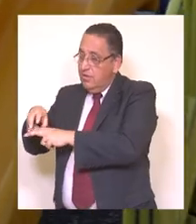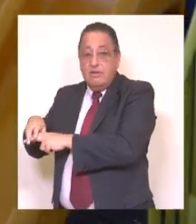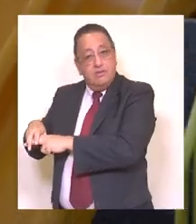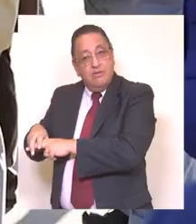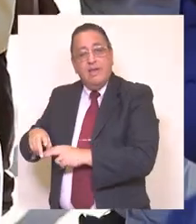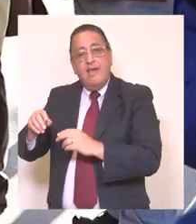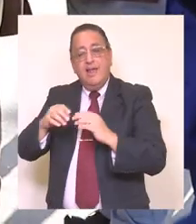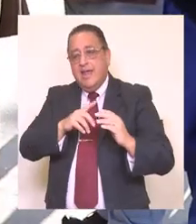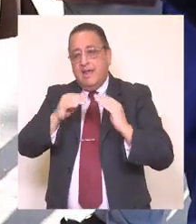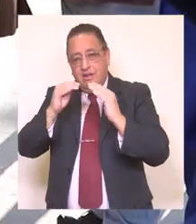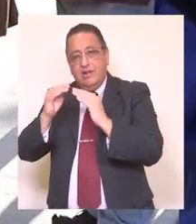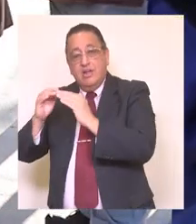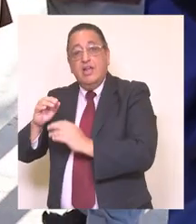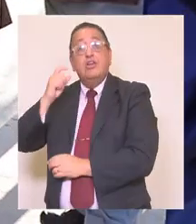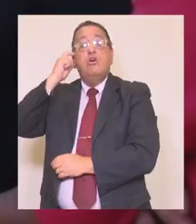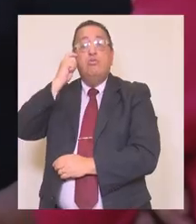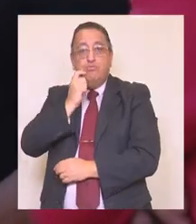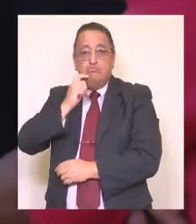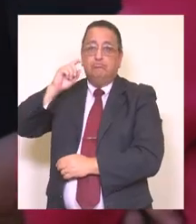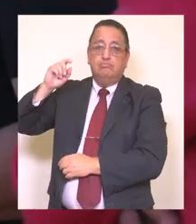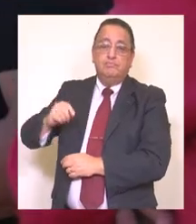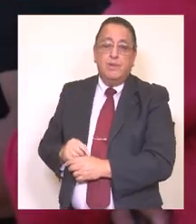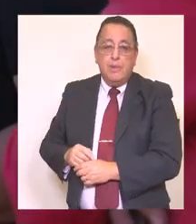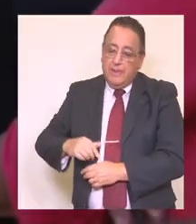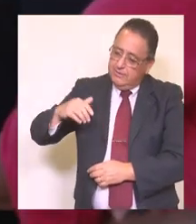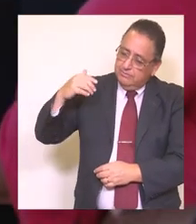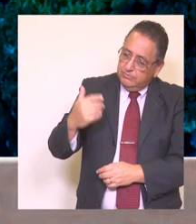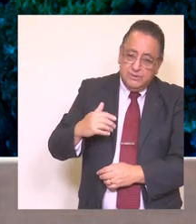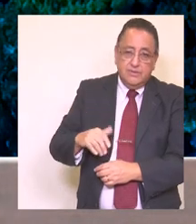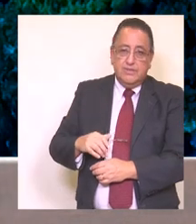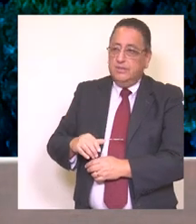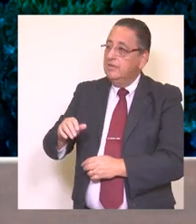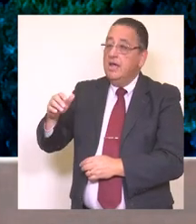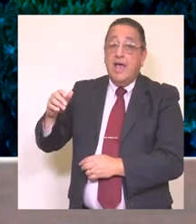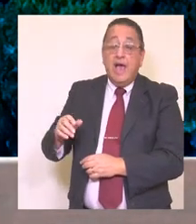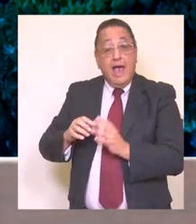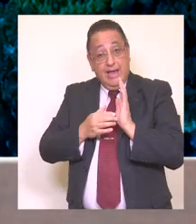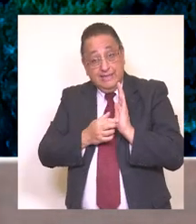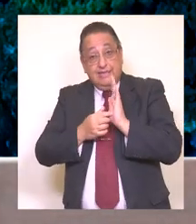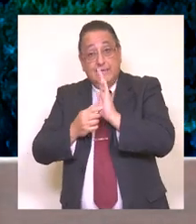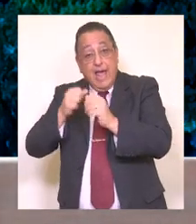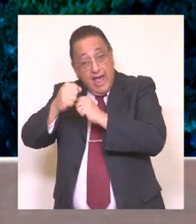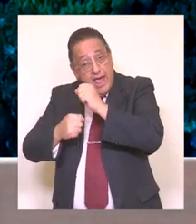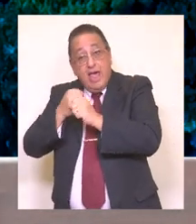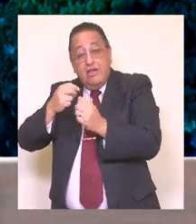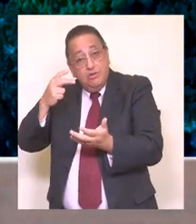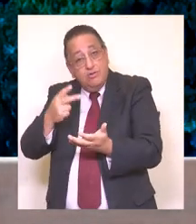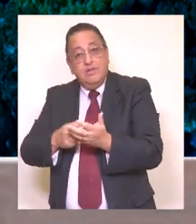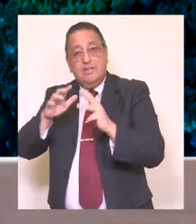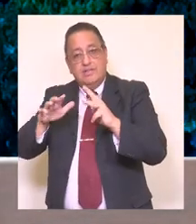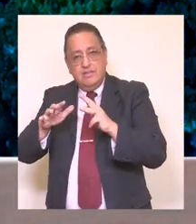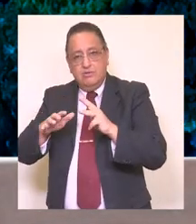urbano a nuestros vecinos del sector O'Higgins. Es importante resaltar que durante el periodo 2019